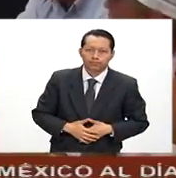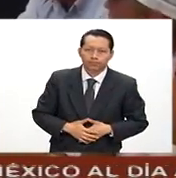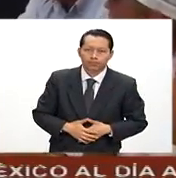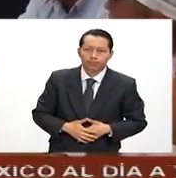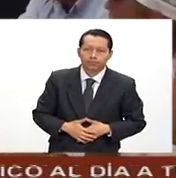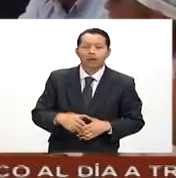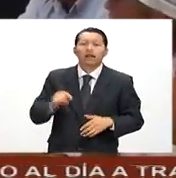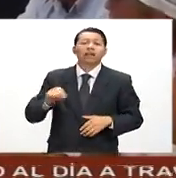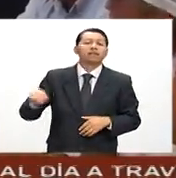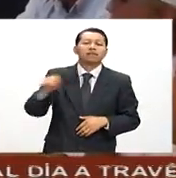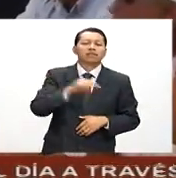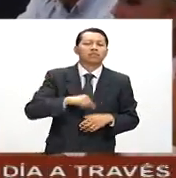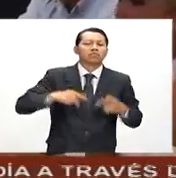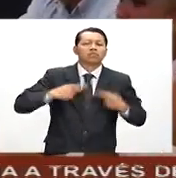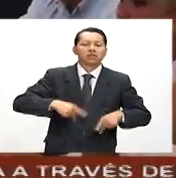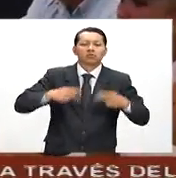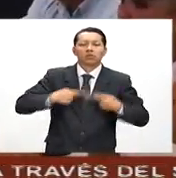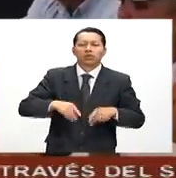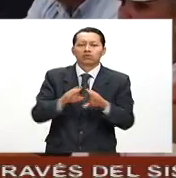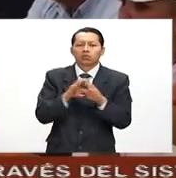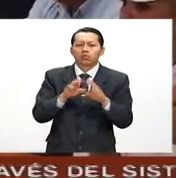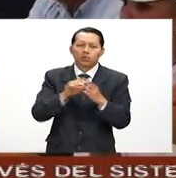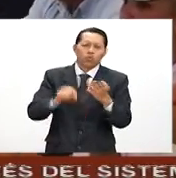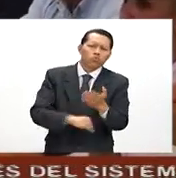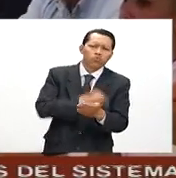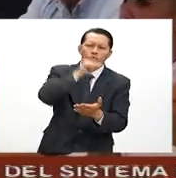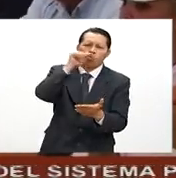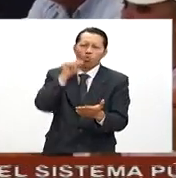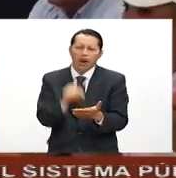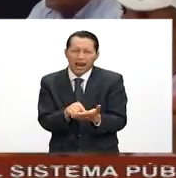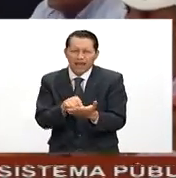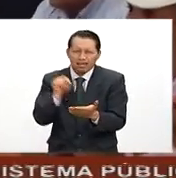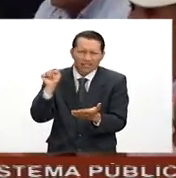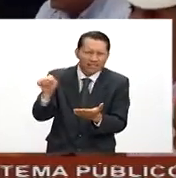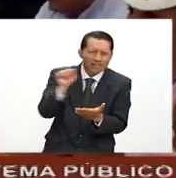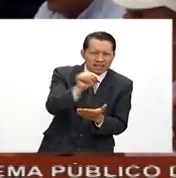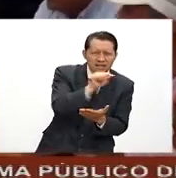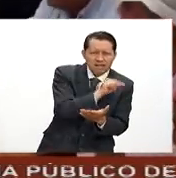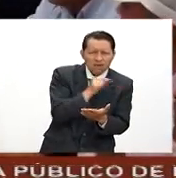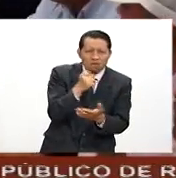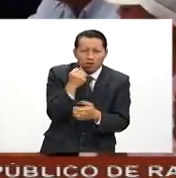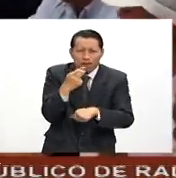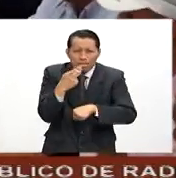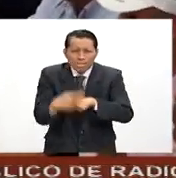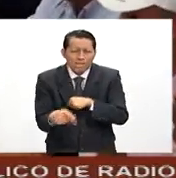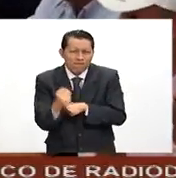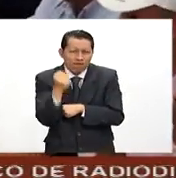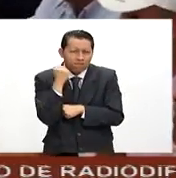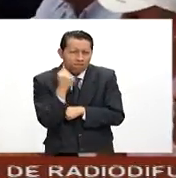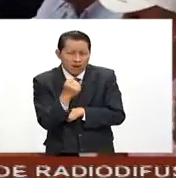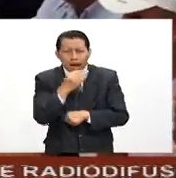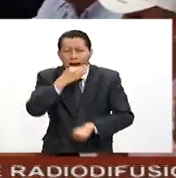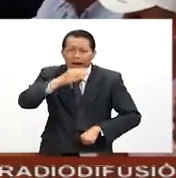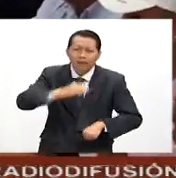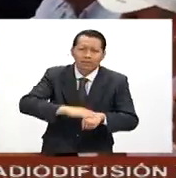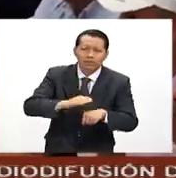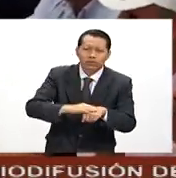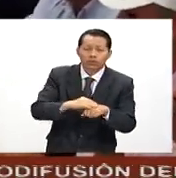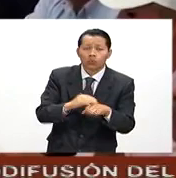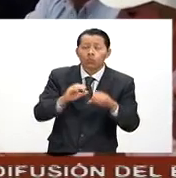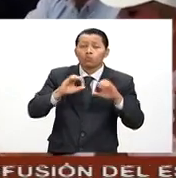aquellas gentes que están habitando en zonas de alto riesgo, atiendan el llamado de